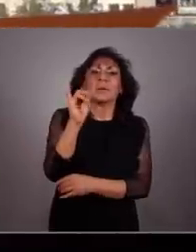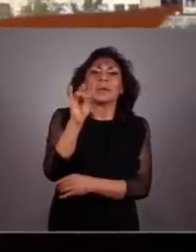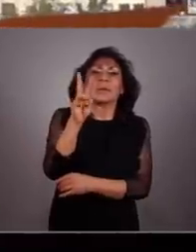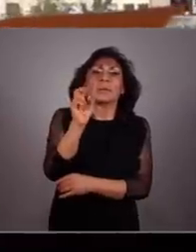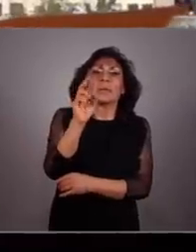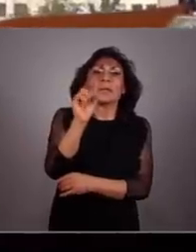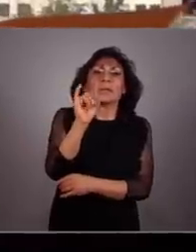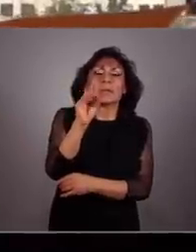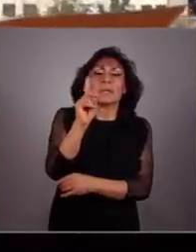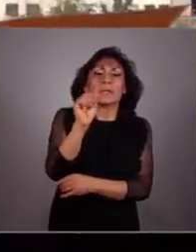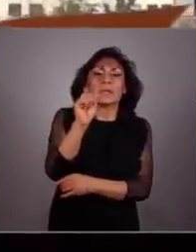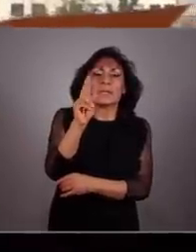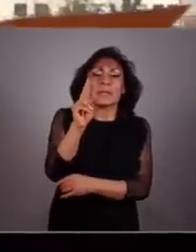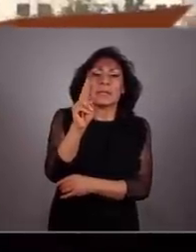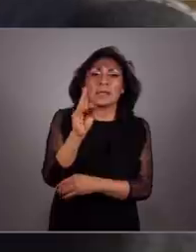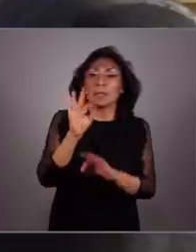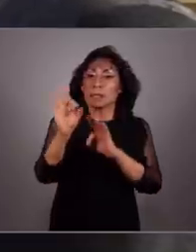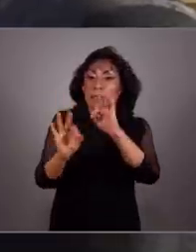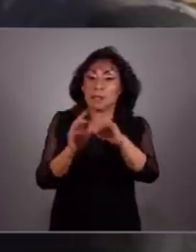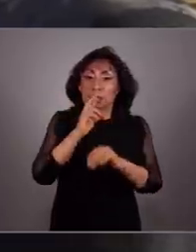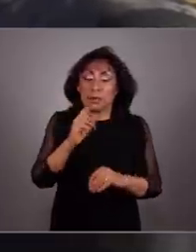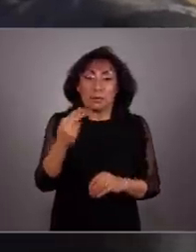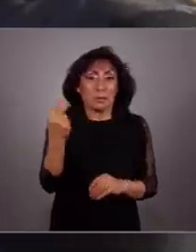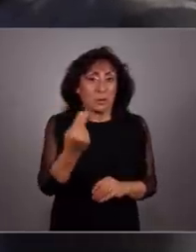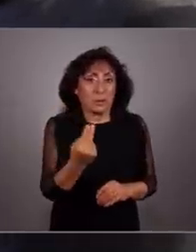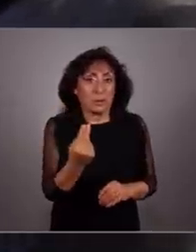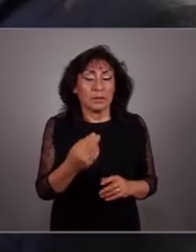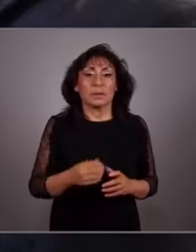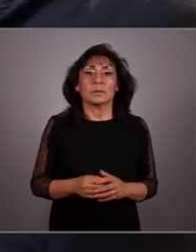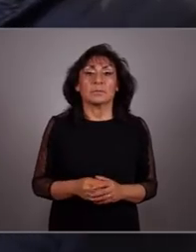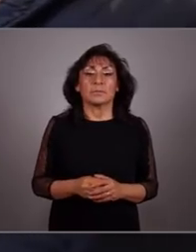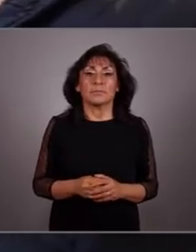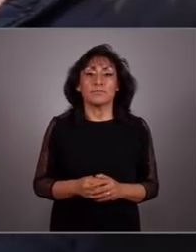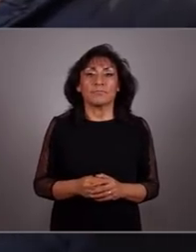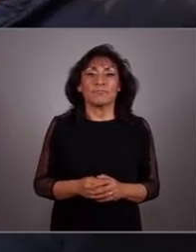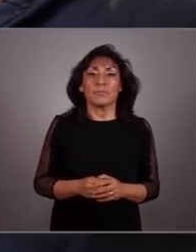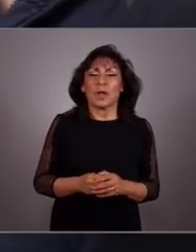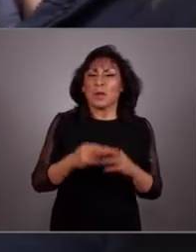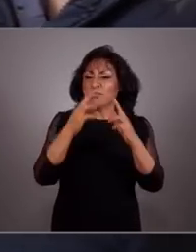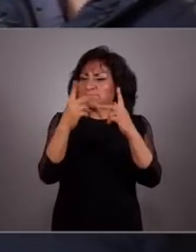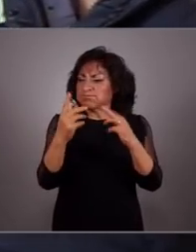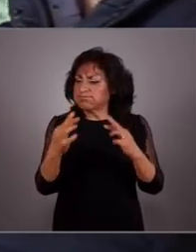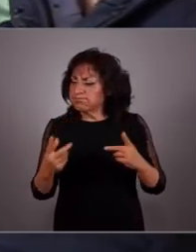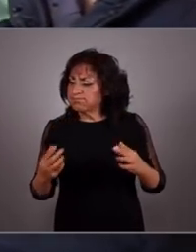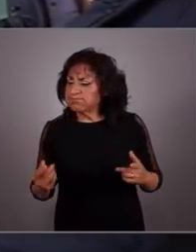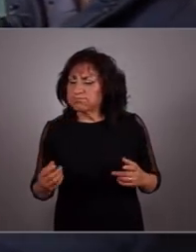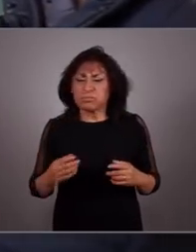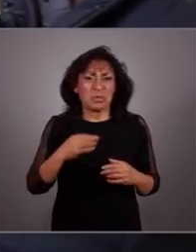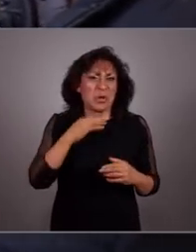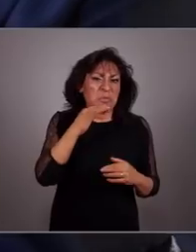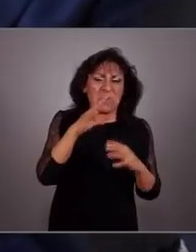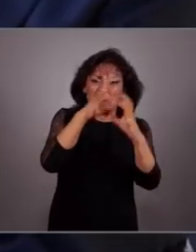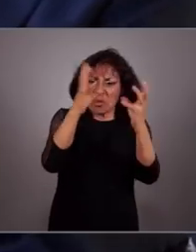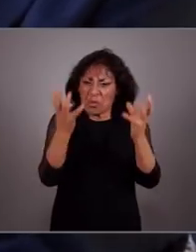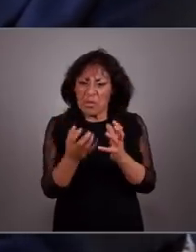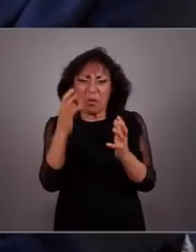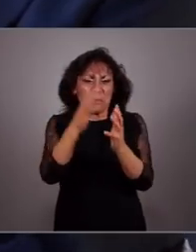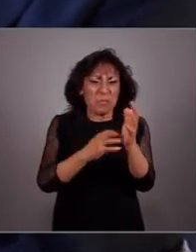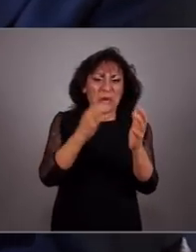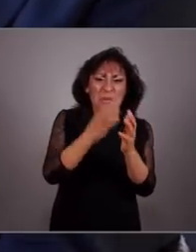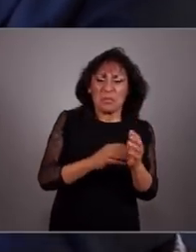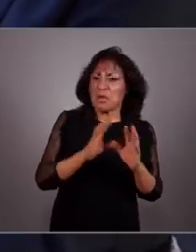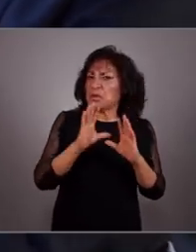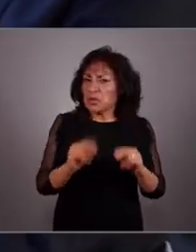biodiversidad merecen un mejor trato. No más destrucción, contaminación o extracción.